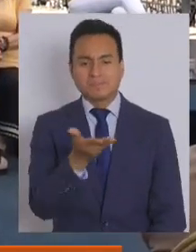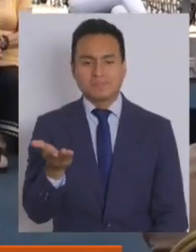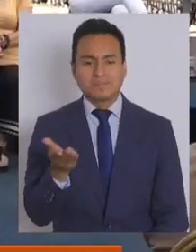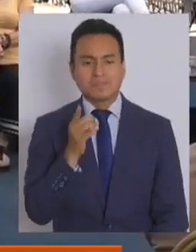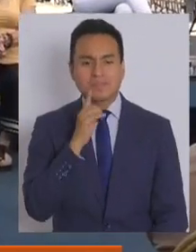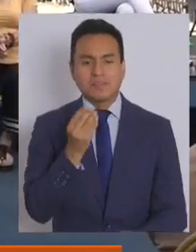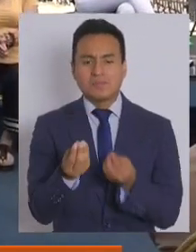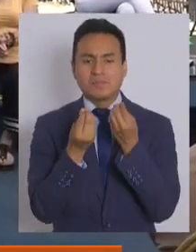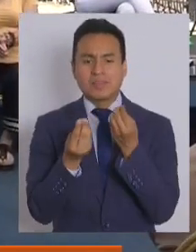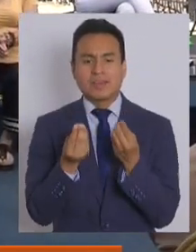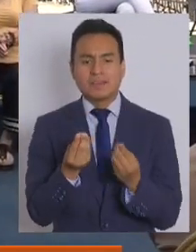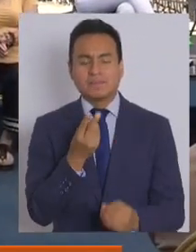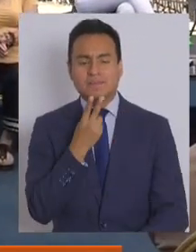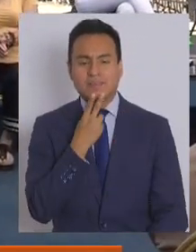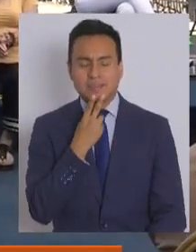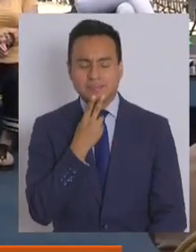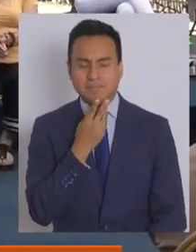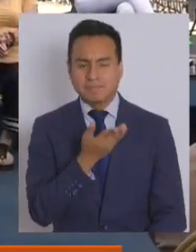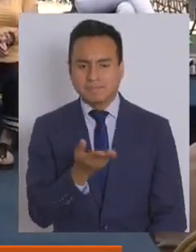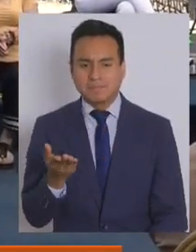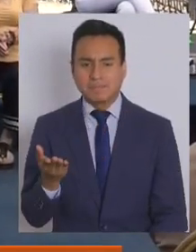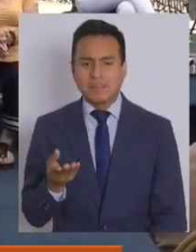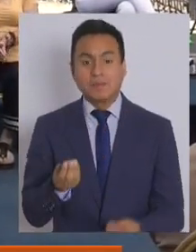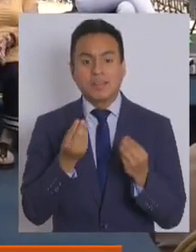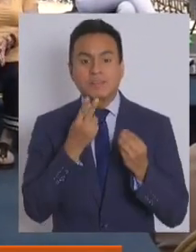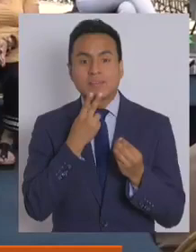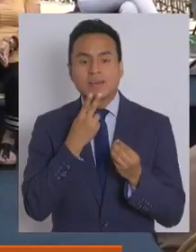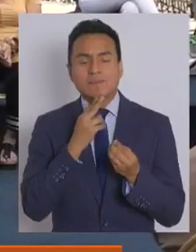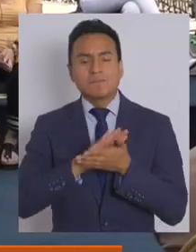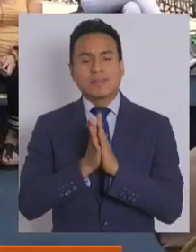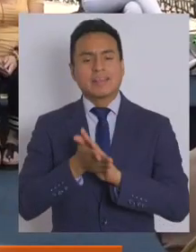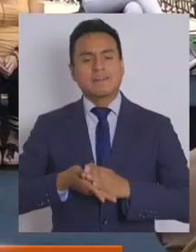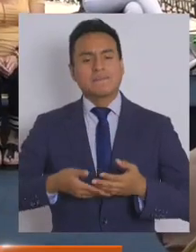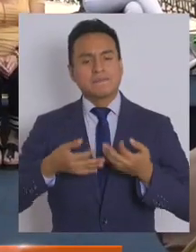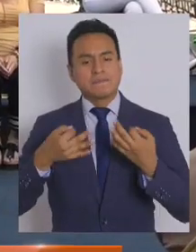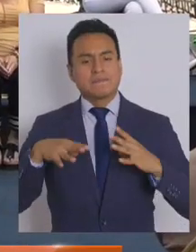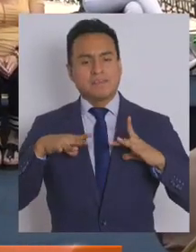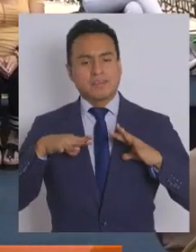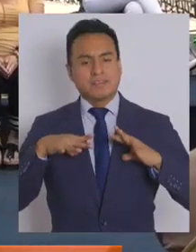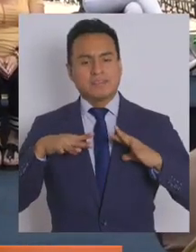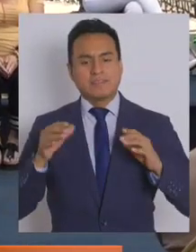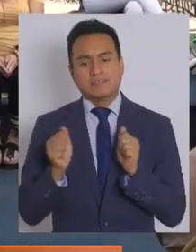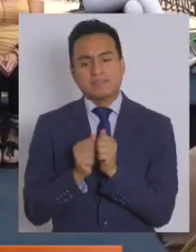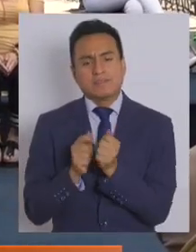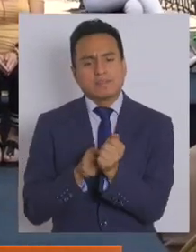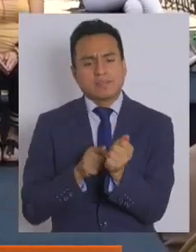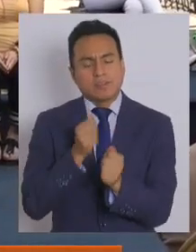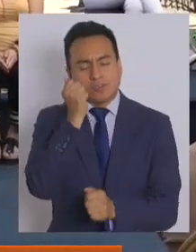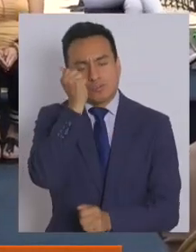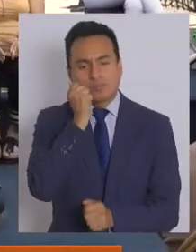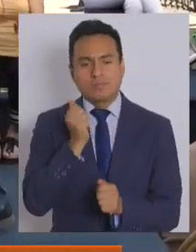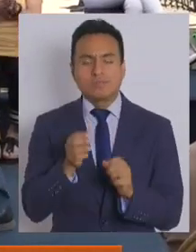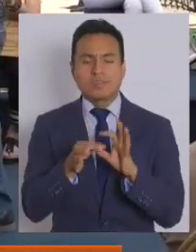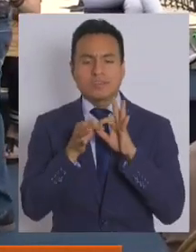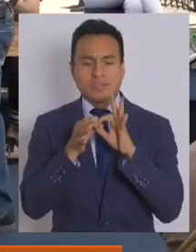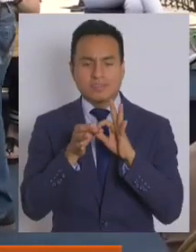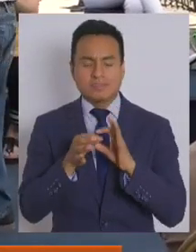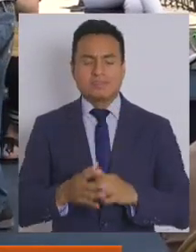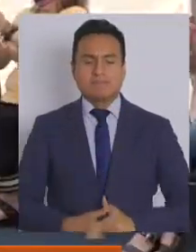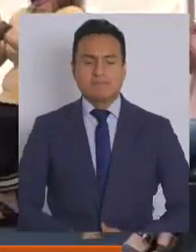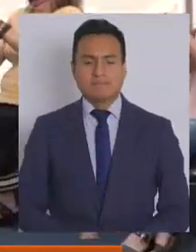una buena vida, que sea una vida plena y feliz con sus seres queridos, que es lo que todos queremos. Muchas gracias.